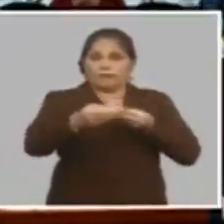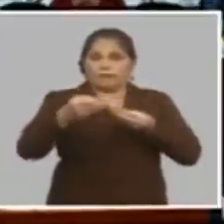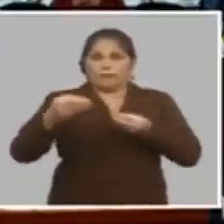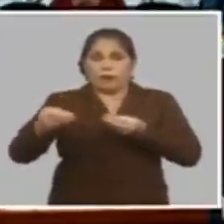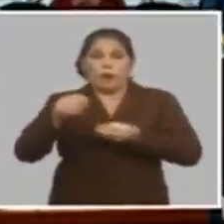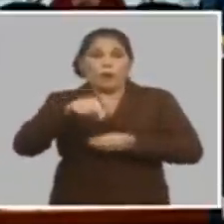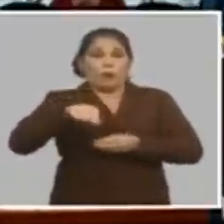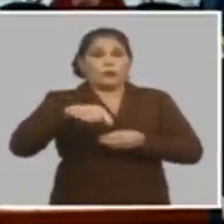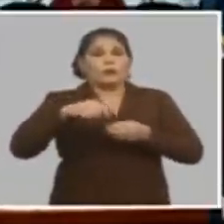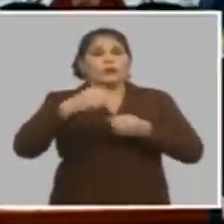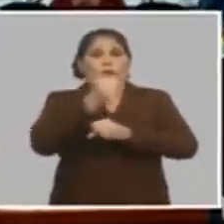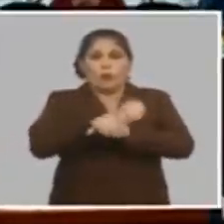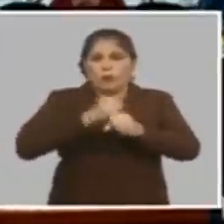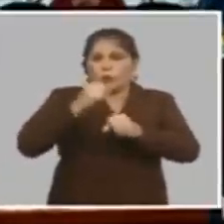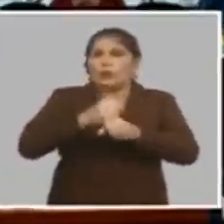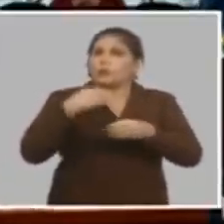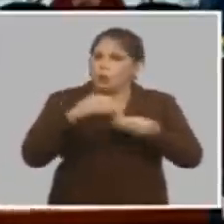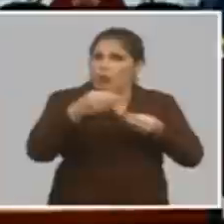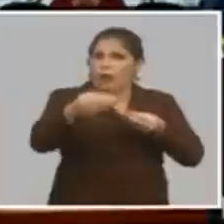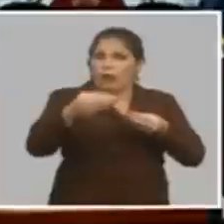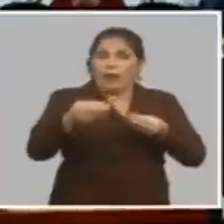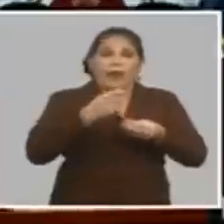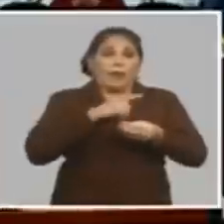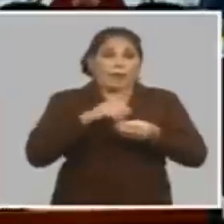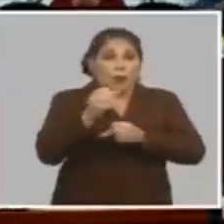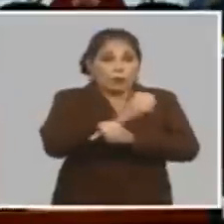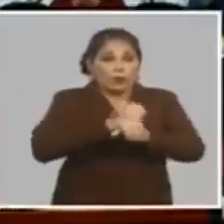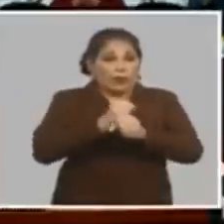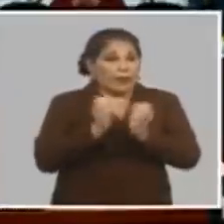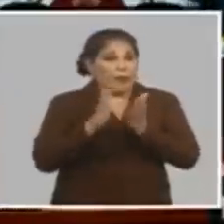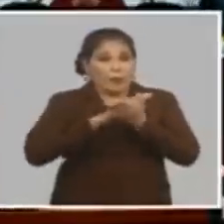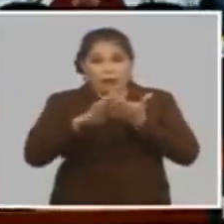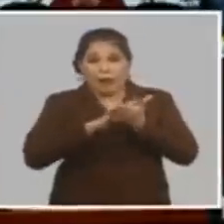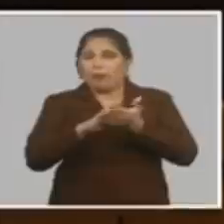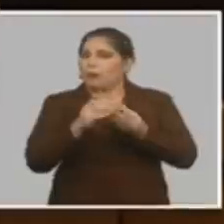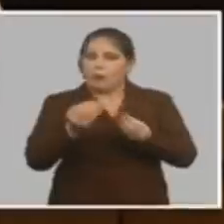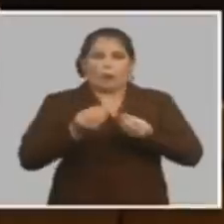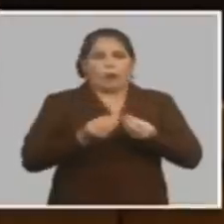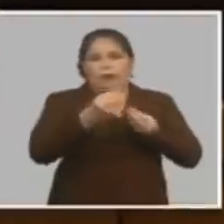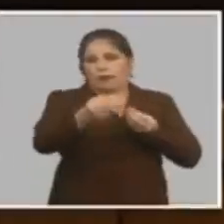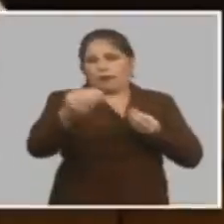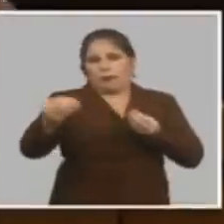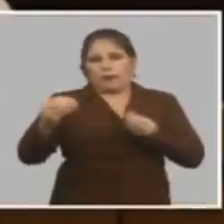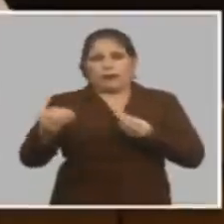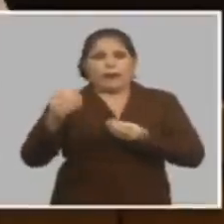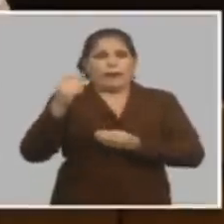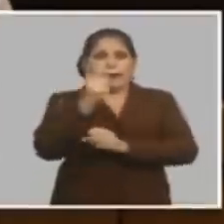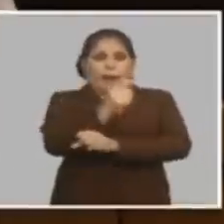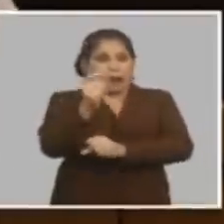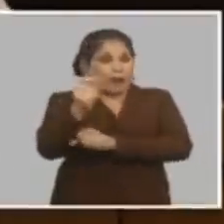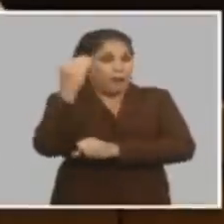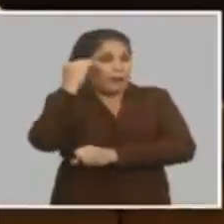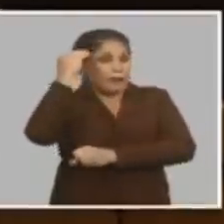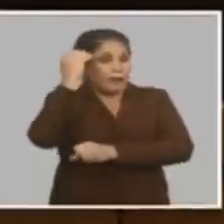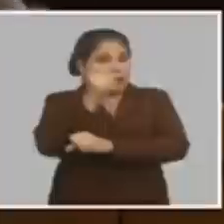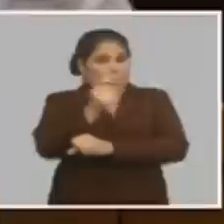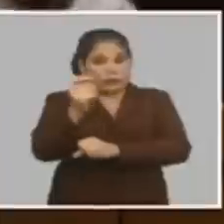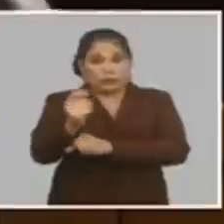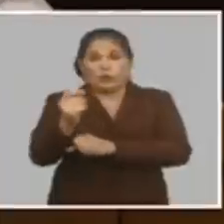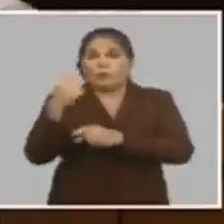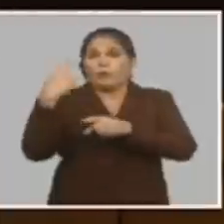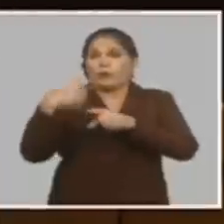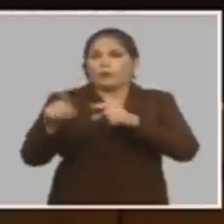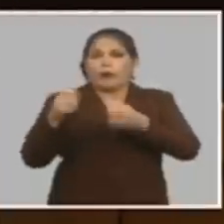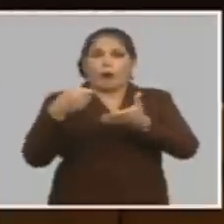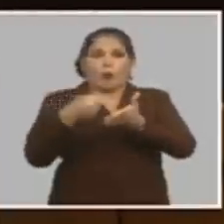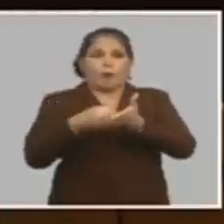usted generó utilidades y usted repartió ahora hay 11 destinos para capacitación para esto hasta